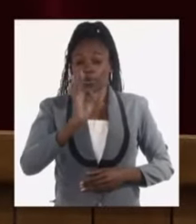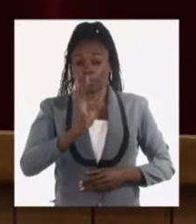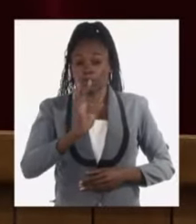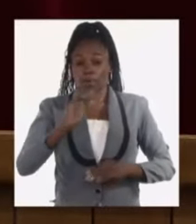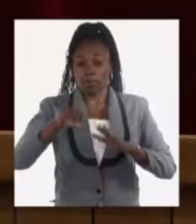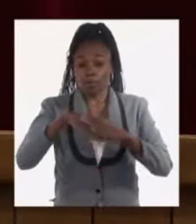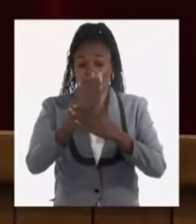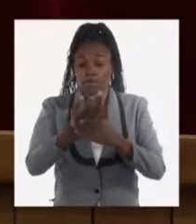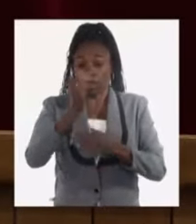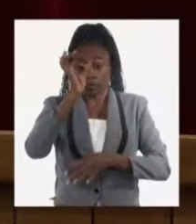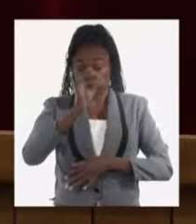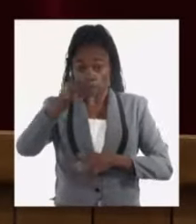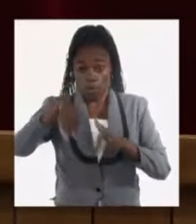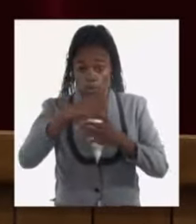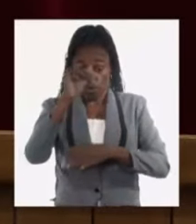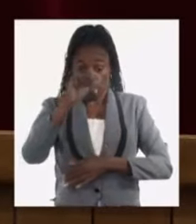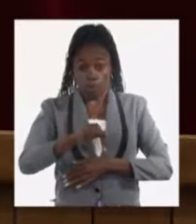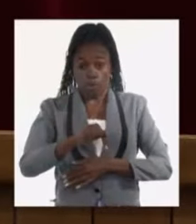del día,